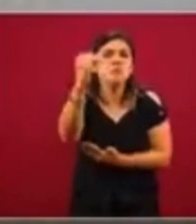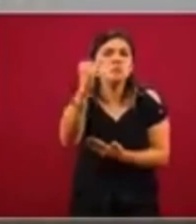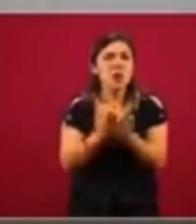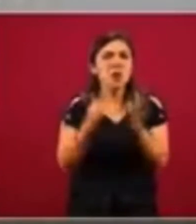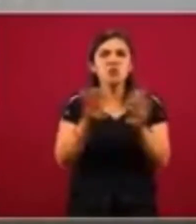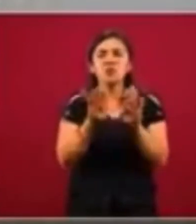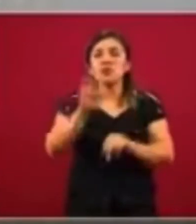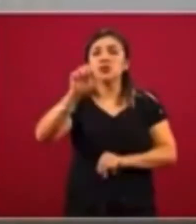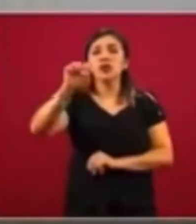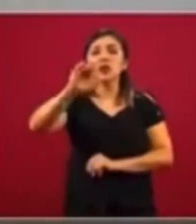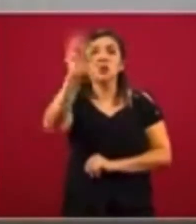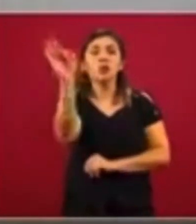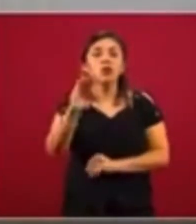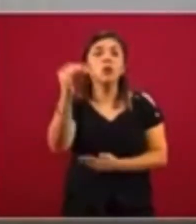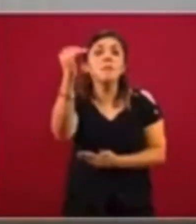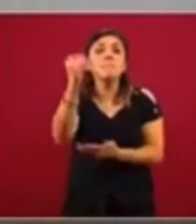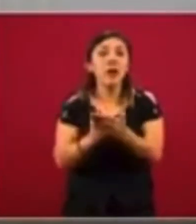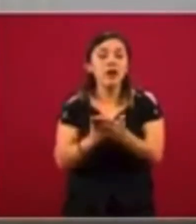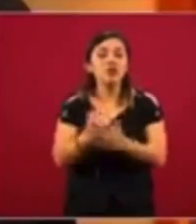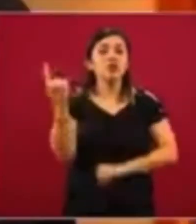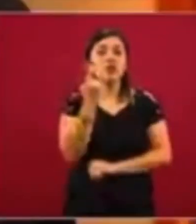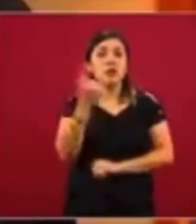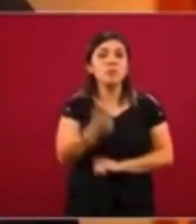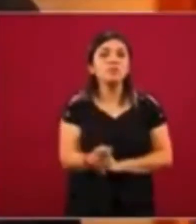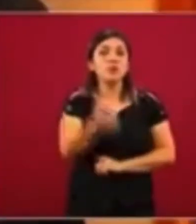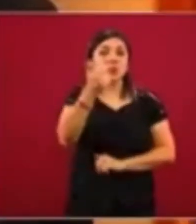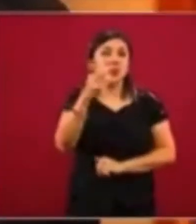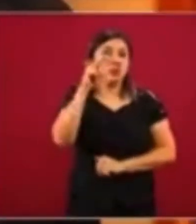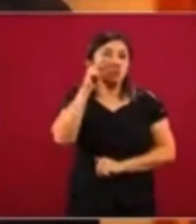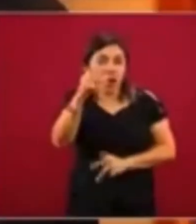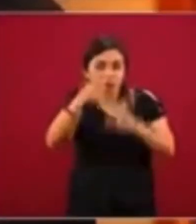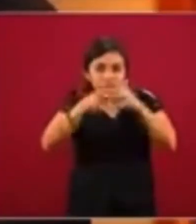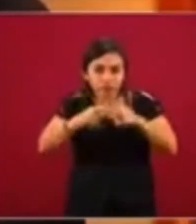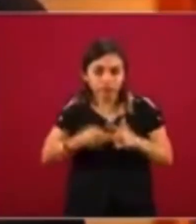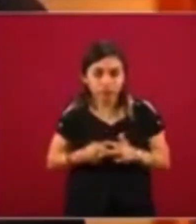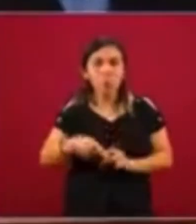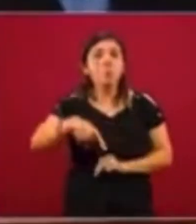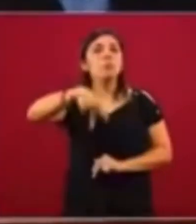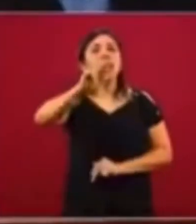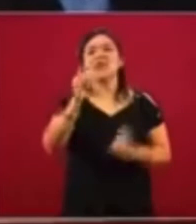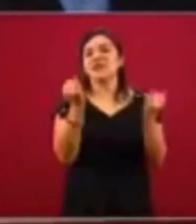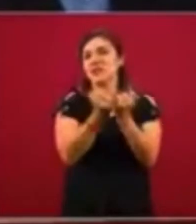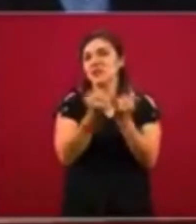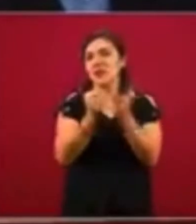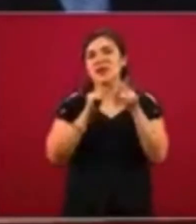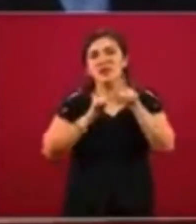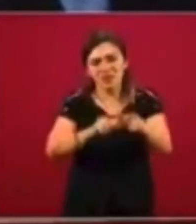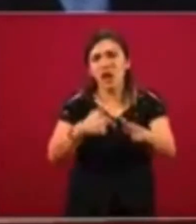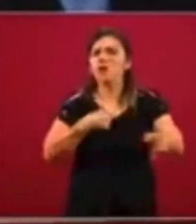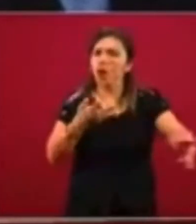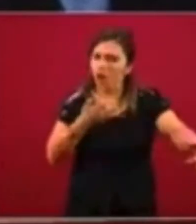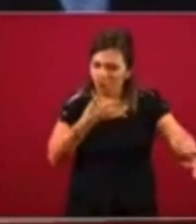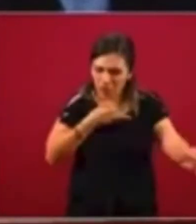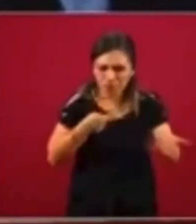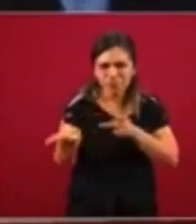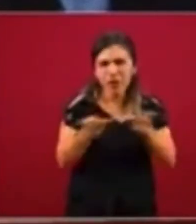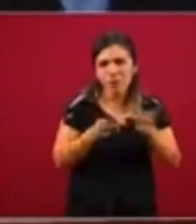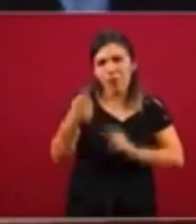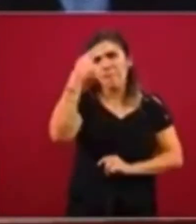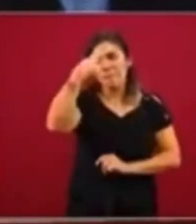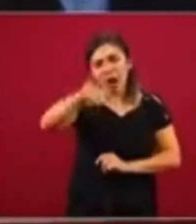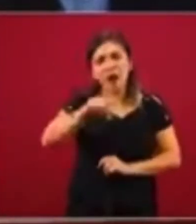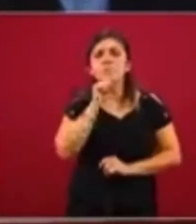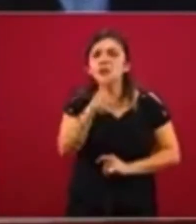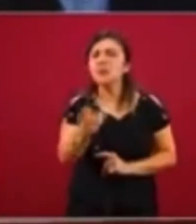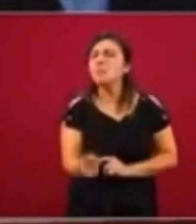60% menos de lo que originalmente se contempló, pero de todos modos estamos preparados para lo originalmente